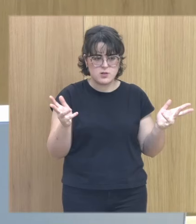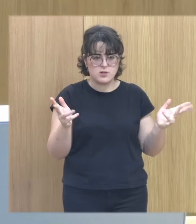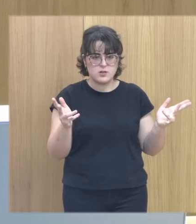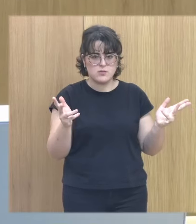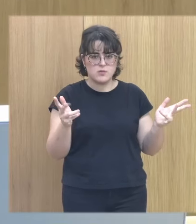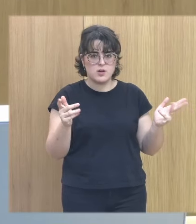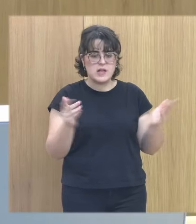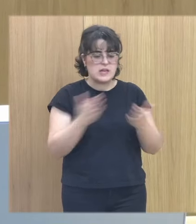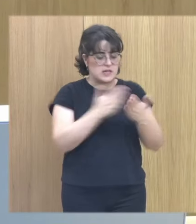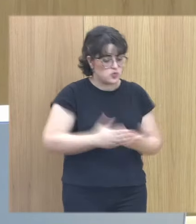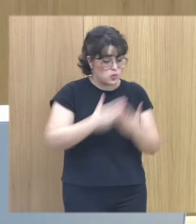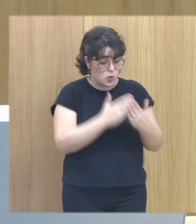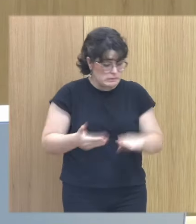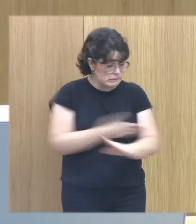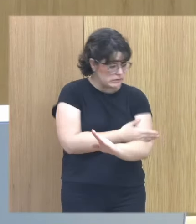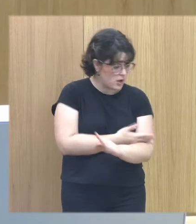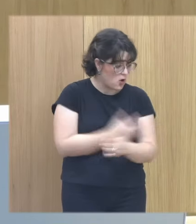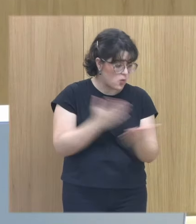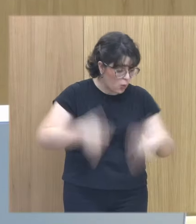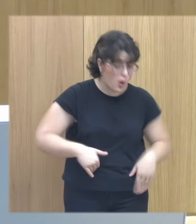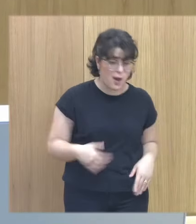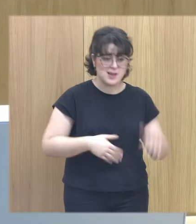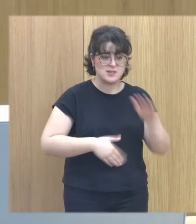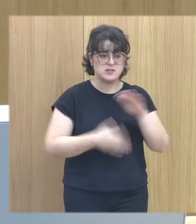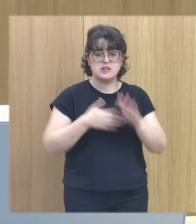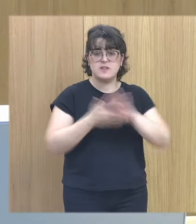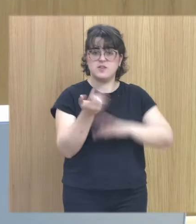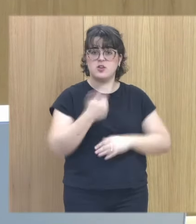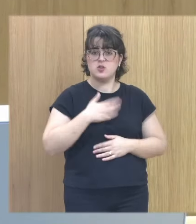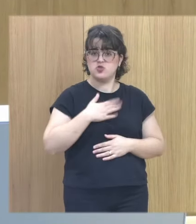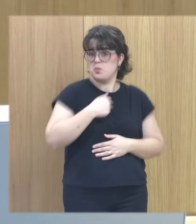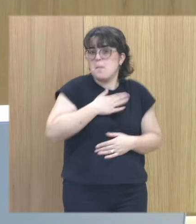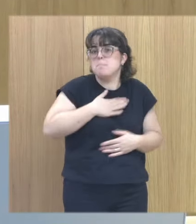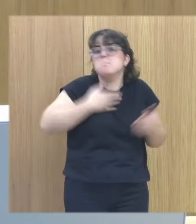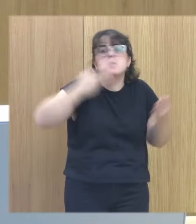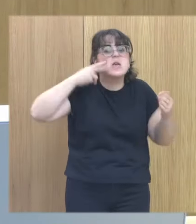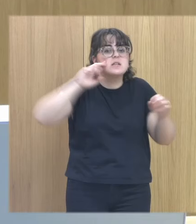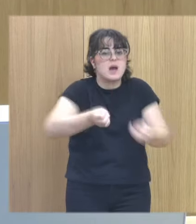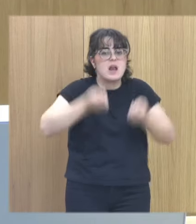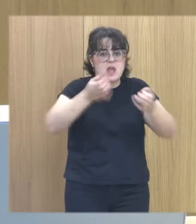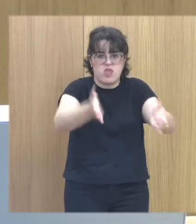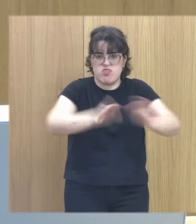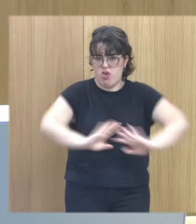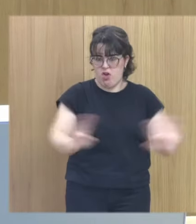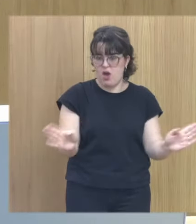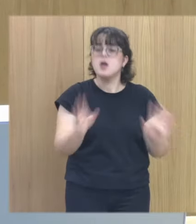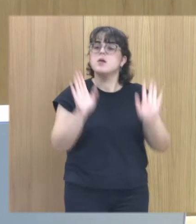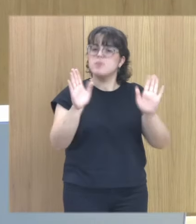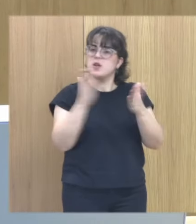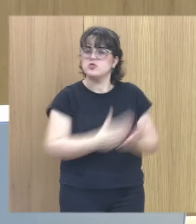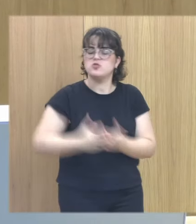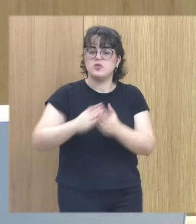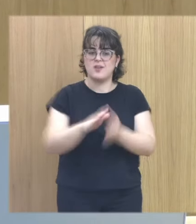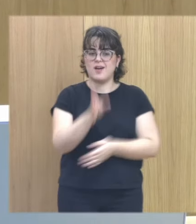estudios sistemáticos sobre esto lo que yo estoy contando es la experiencia que yo tengo lo que sí hay estudios es sobre